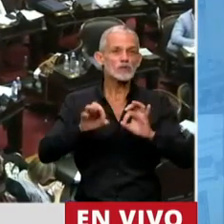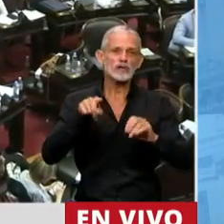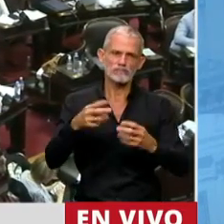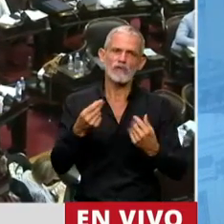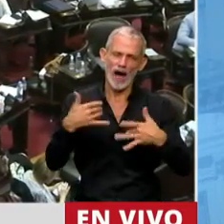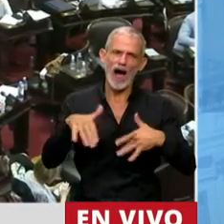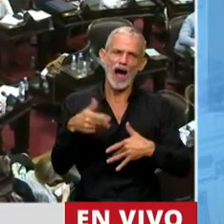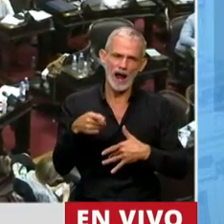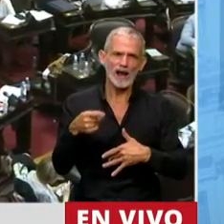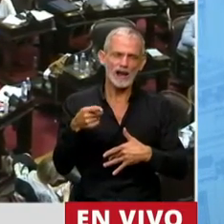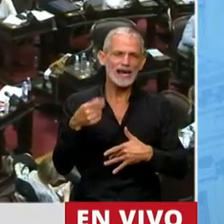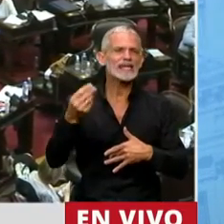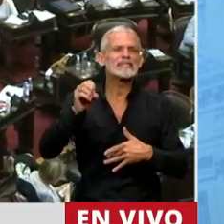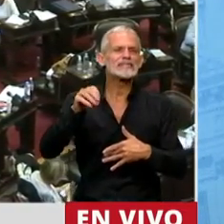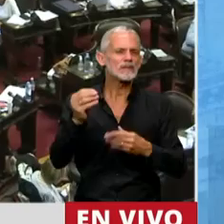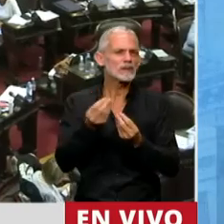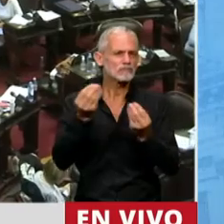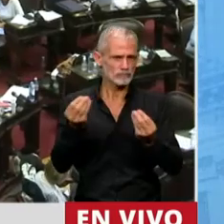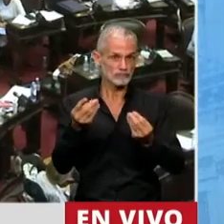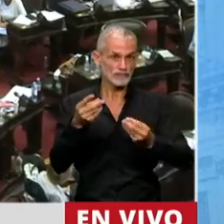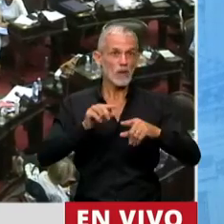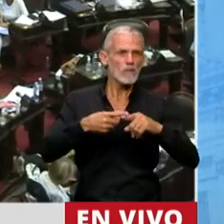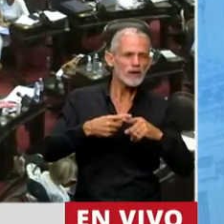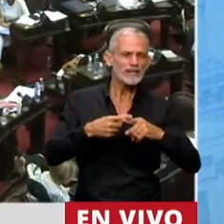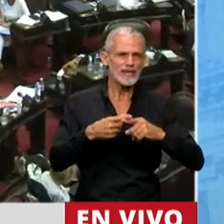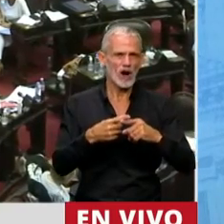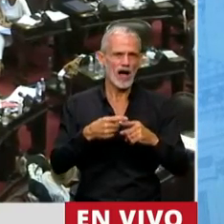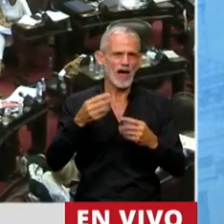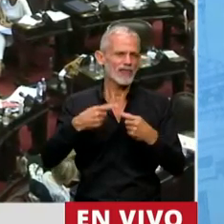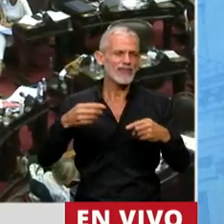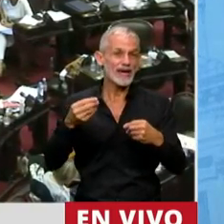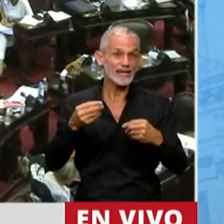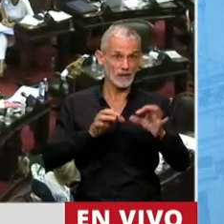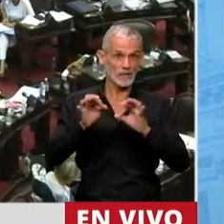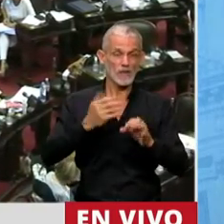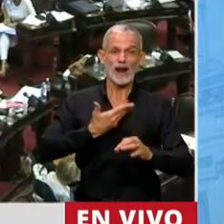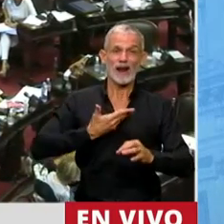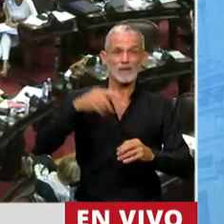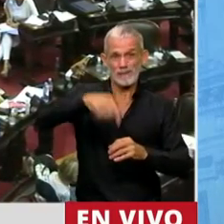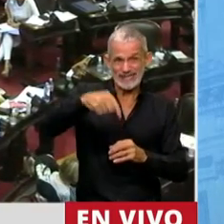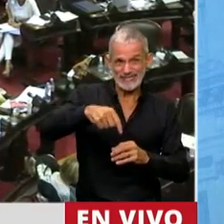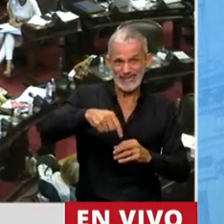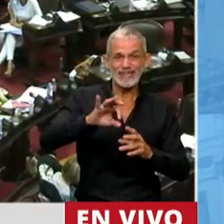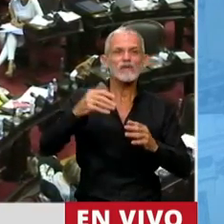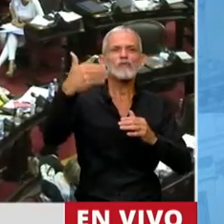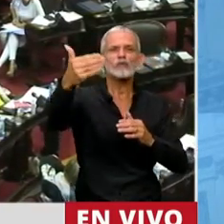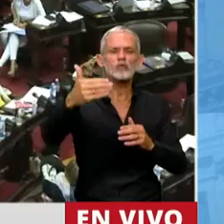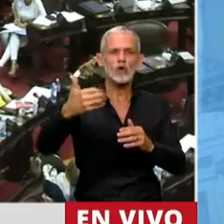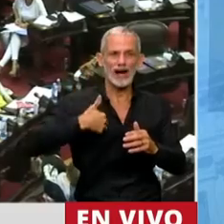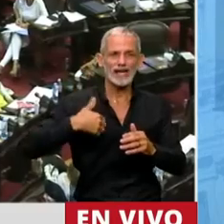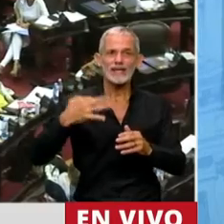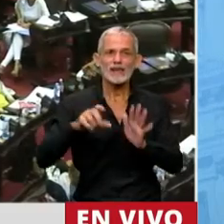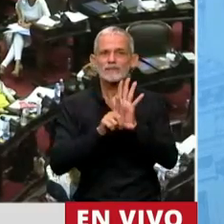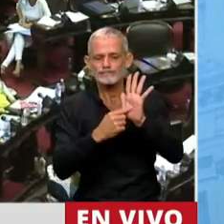tratando, lo que podríamos llamar la dimensión política y existencial de que para el presente y el futuro de los argentinos tengamos normativas que